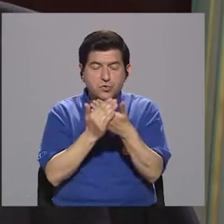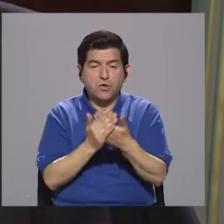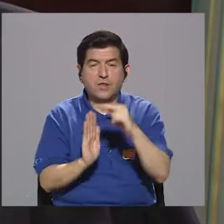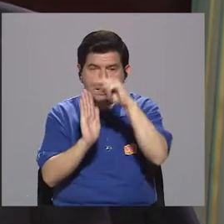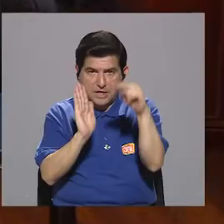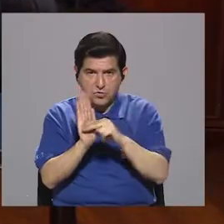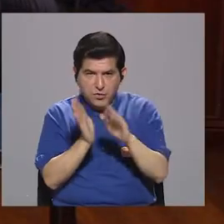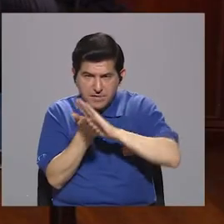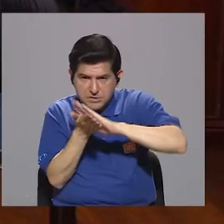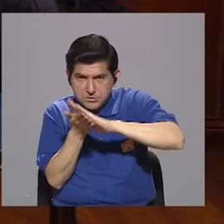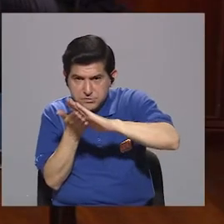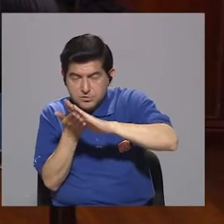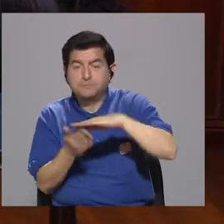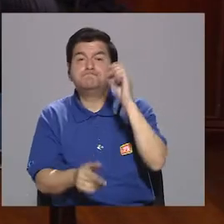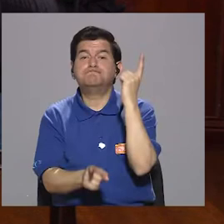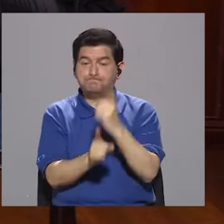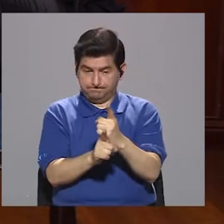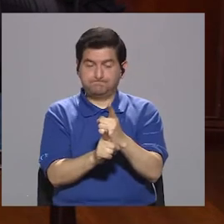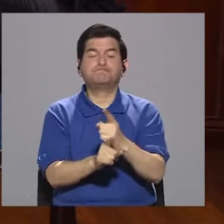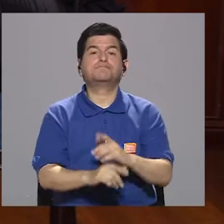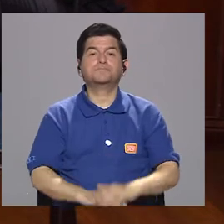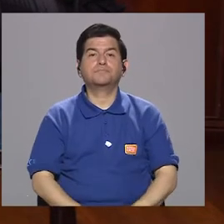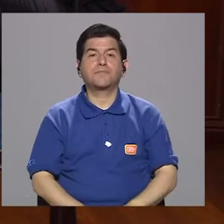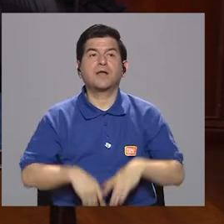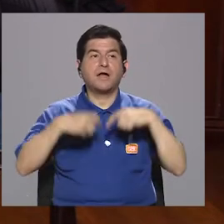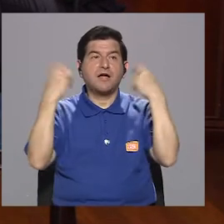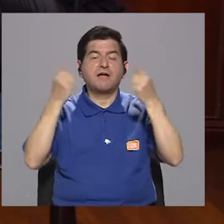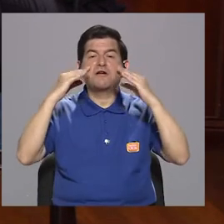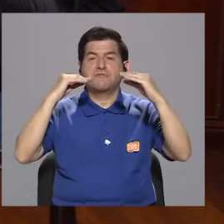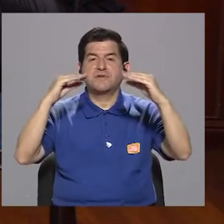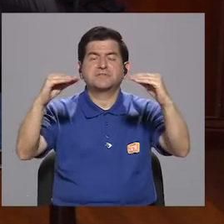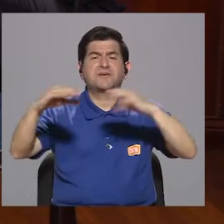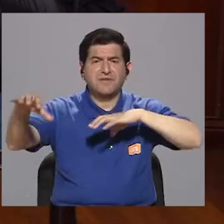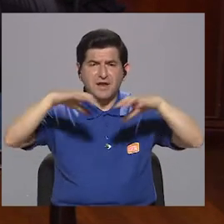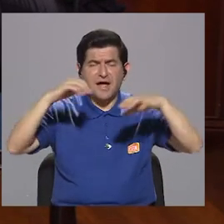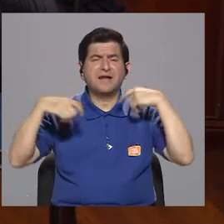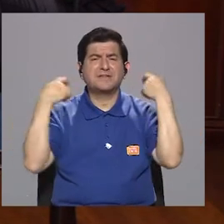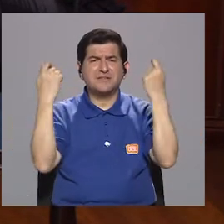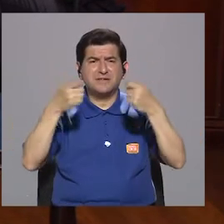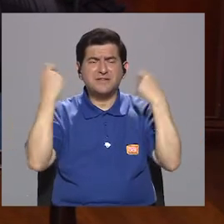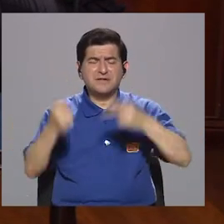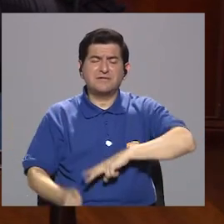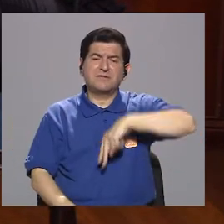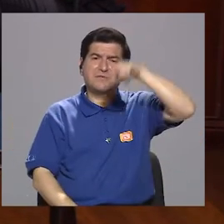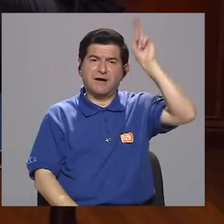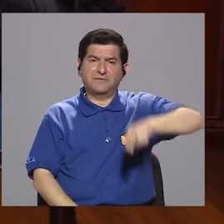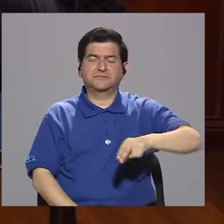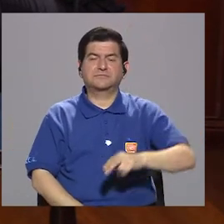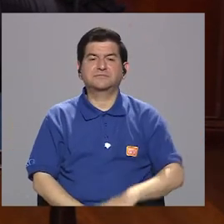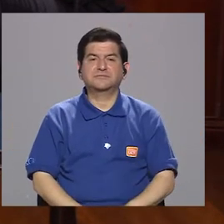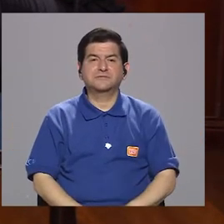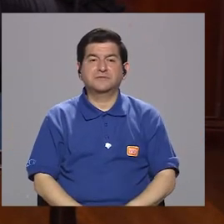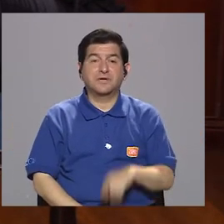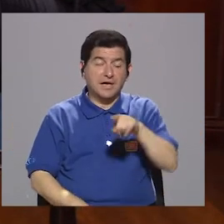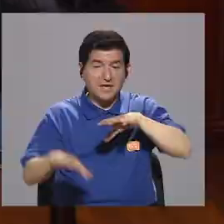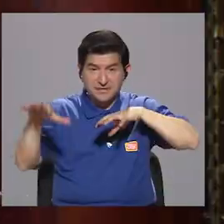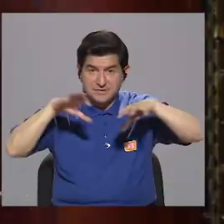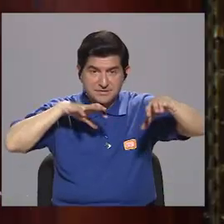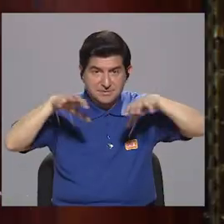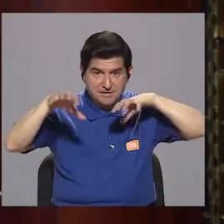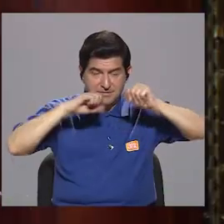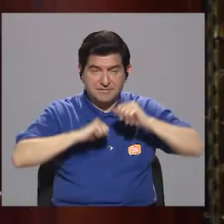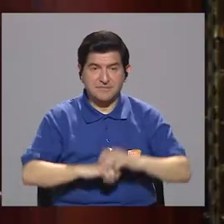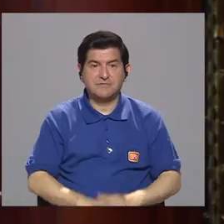afinados también. Así es. Pues en realidad el Festival de la Luz es un evento para celebrar la Navidad. Es un evento para